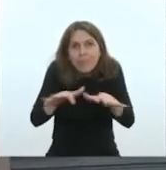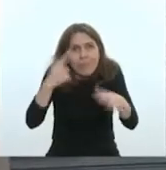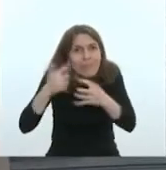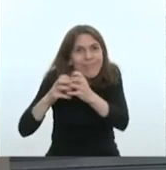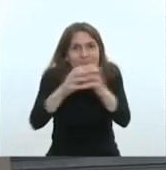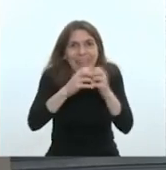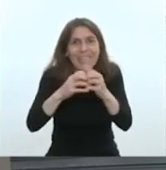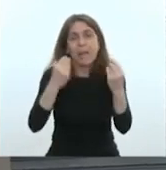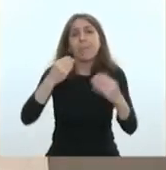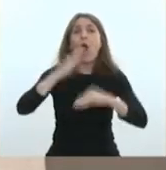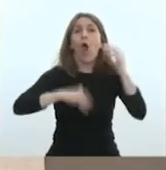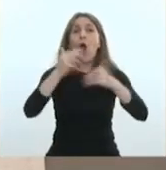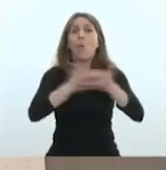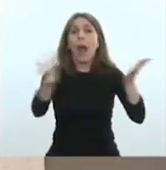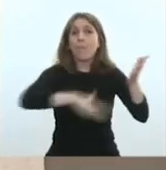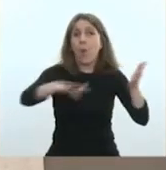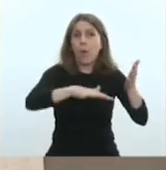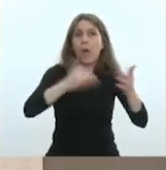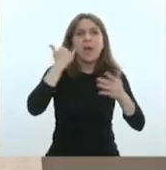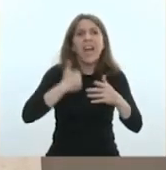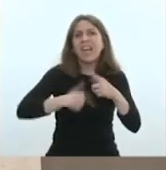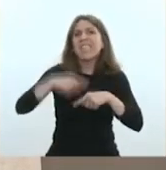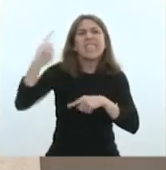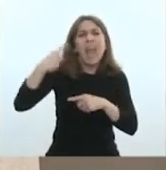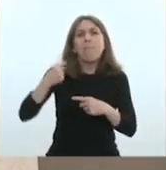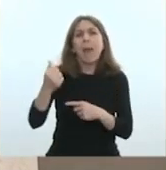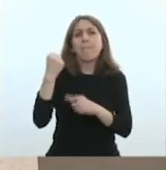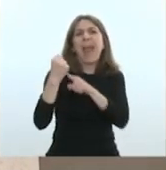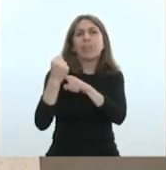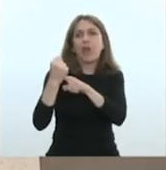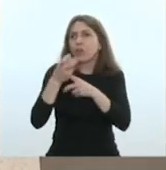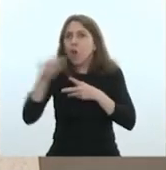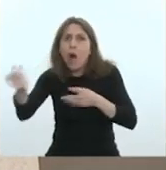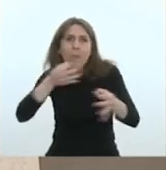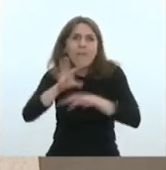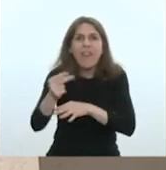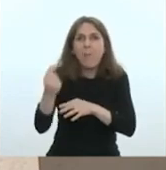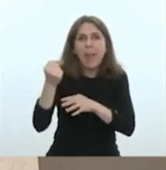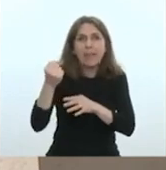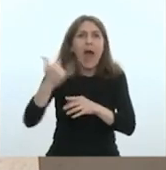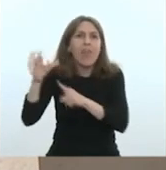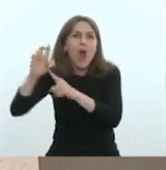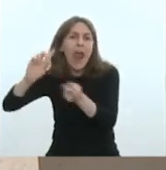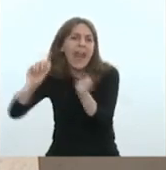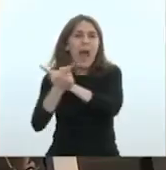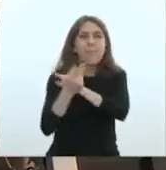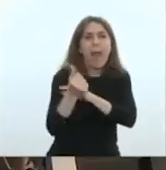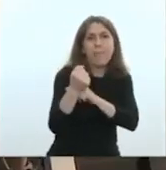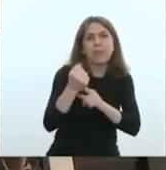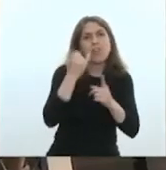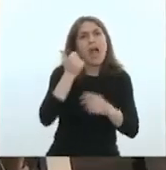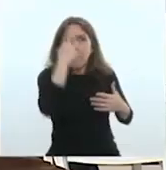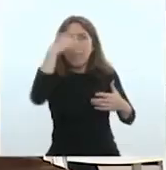La obra pública es una obra que la hemos manejado siempre en pesos y que además está pesificada. Queremos convocarlos a que pensemos